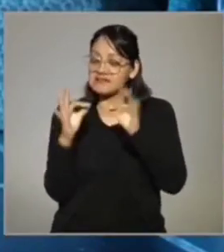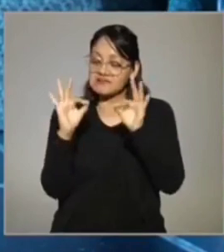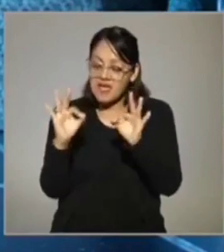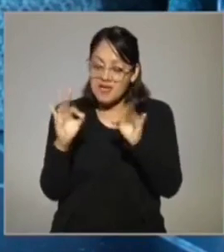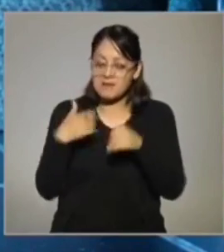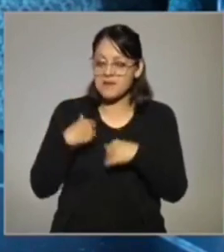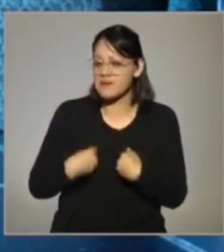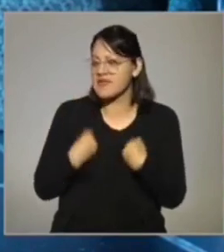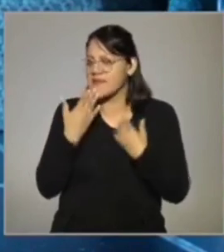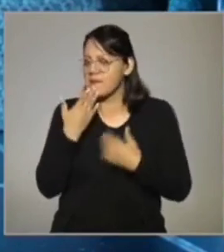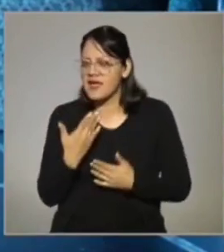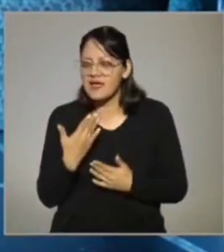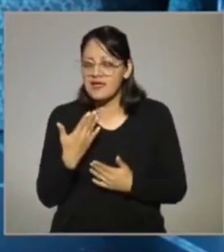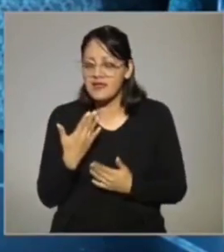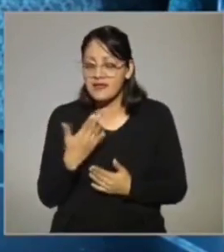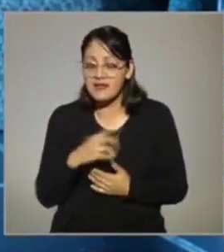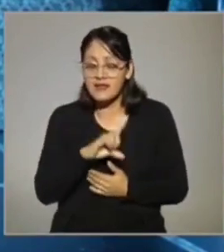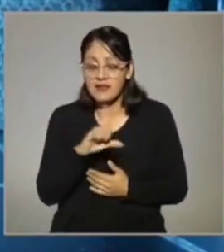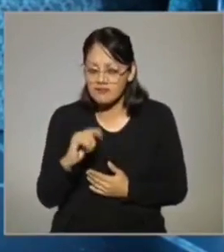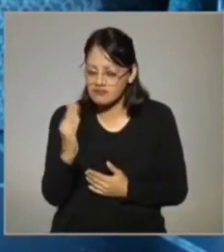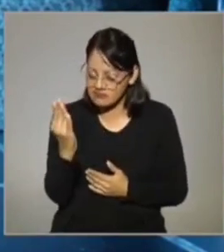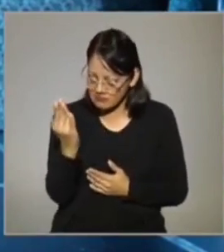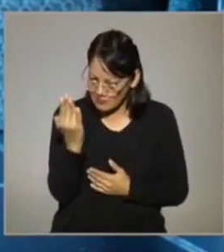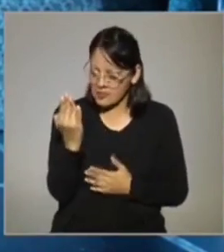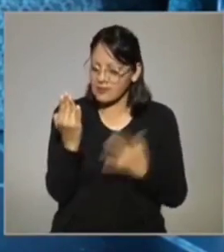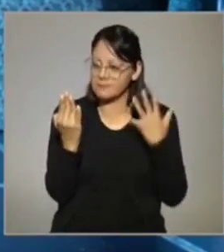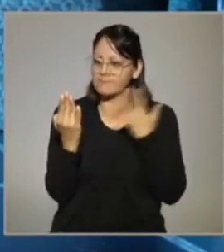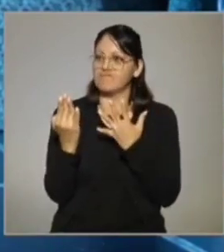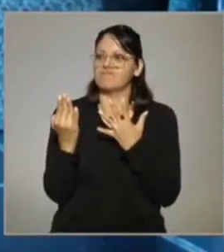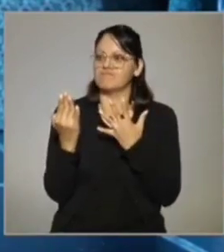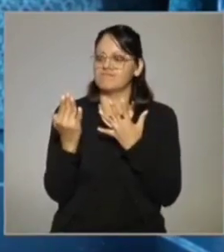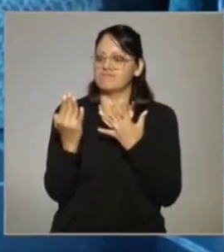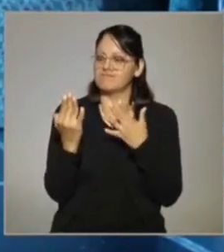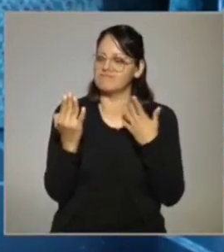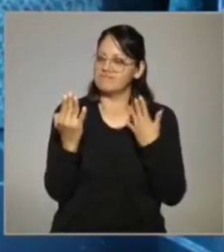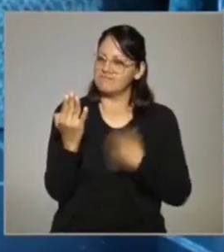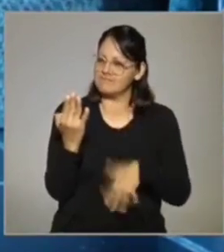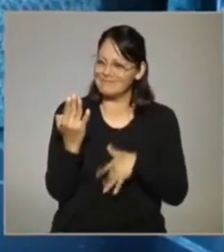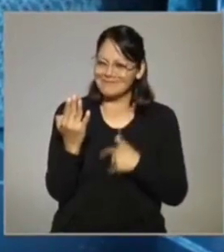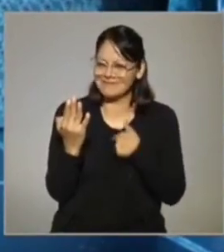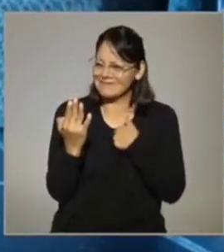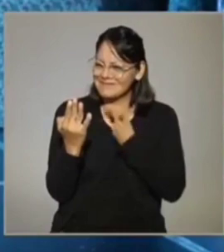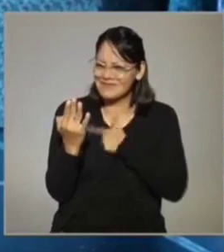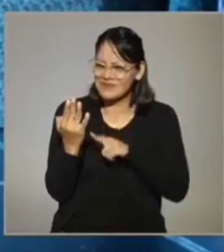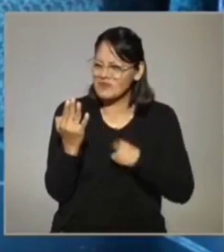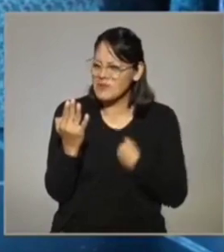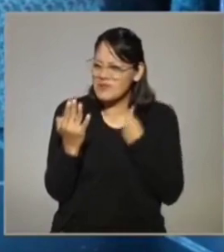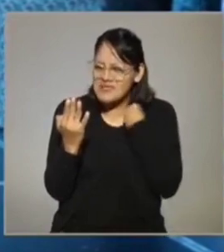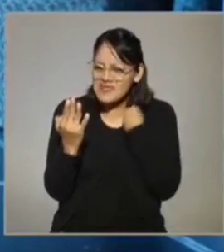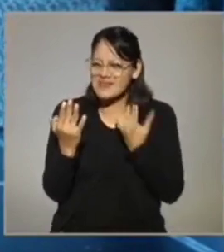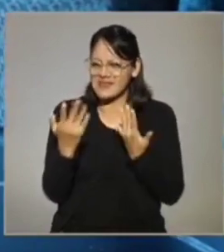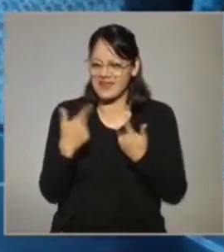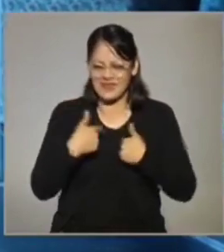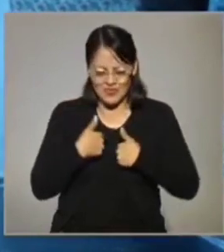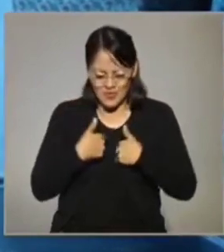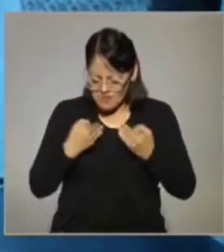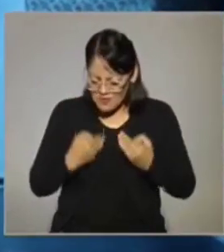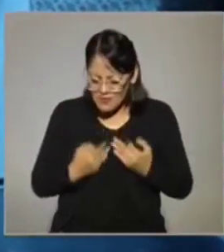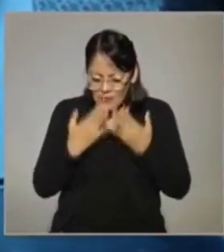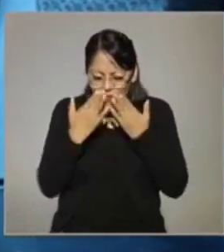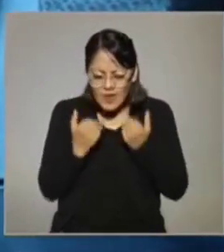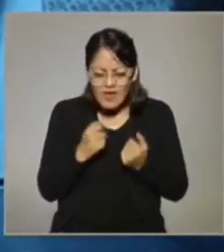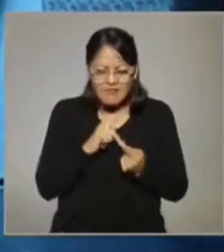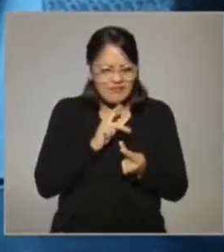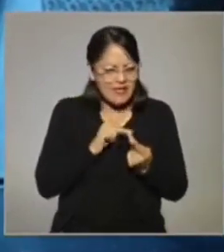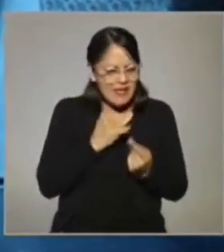Así es mi vida, está bien. Y a veces diremos... ¡Auch! Eso no me gustó, traigo aquí una imperfección, traigo